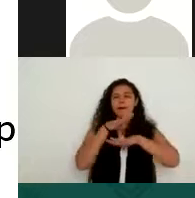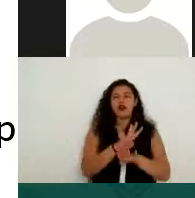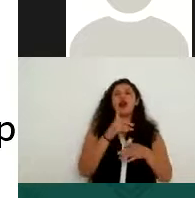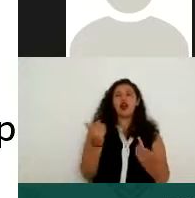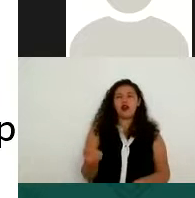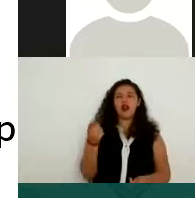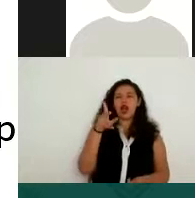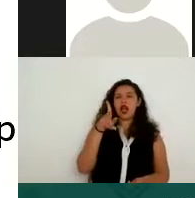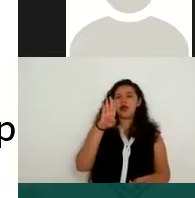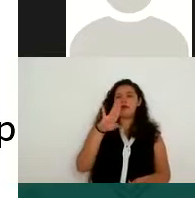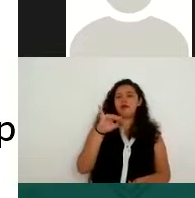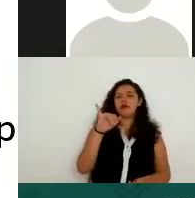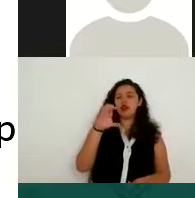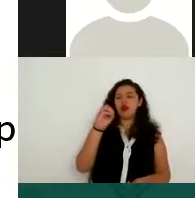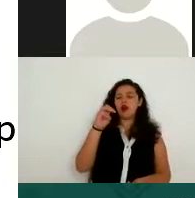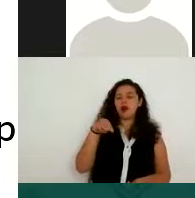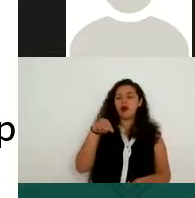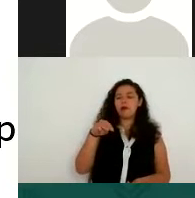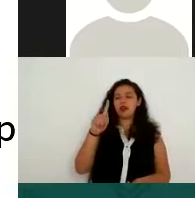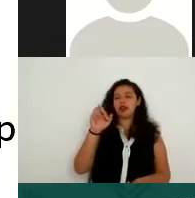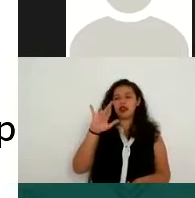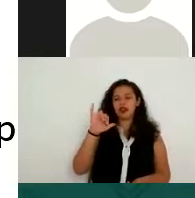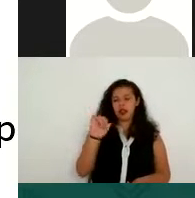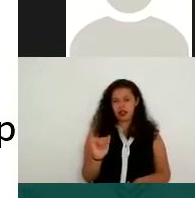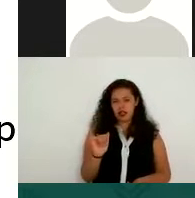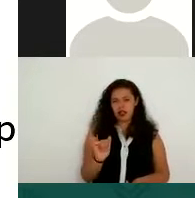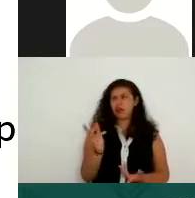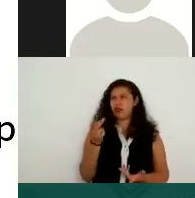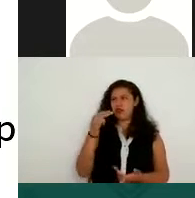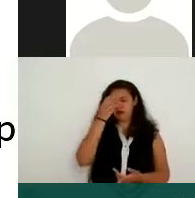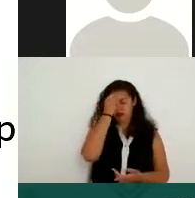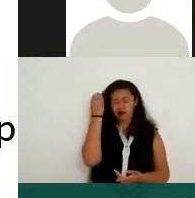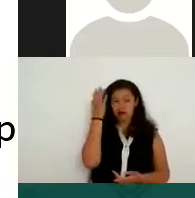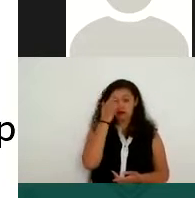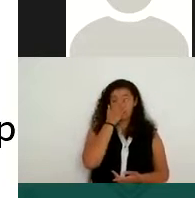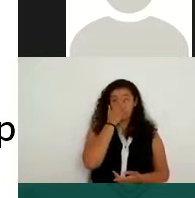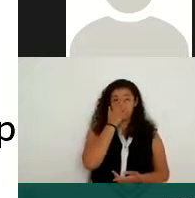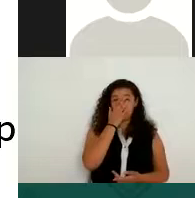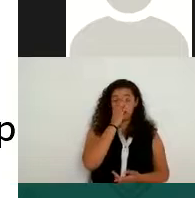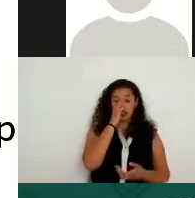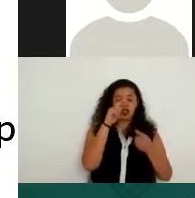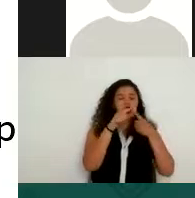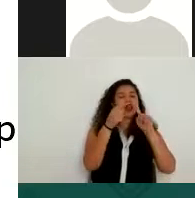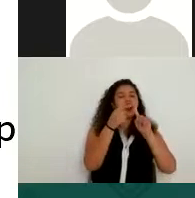es. No sé, biometría, no me acuerdo cómo se llama, pero bueno, es que las huellas digitales y de otro dedo,